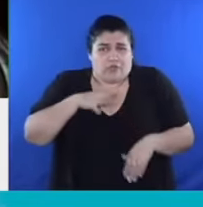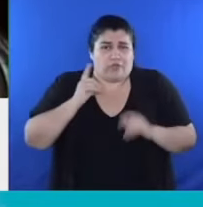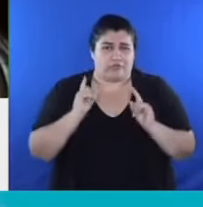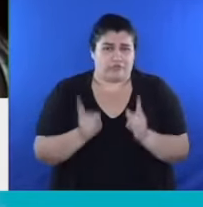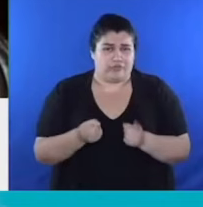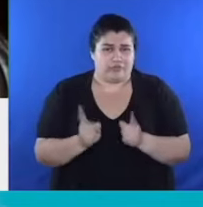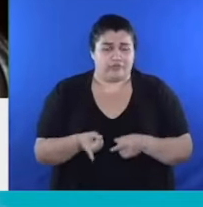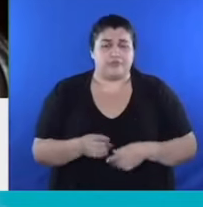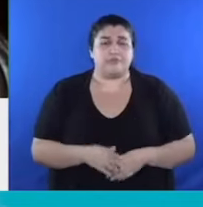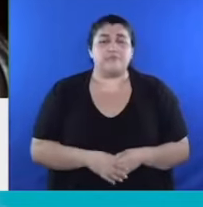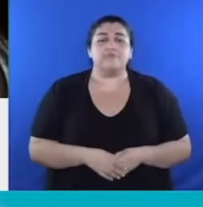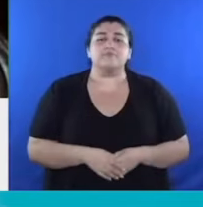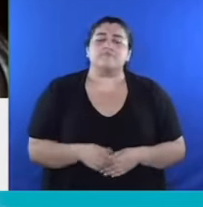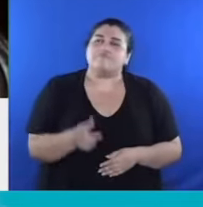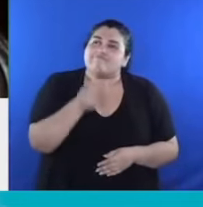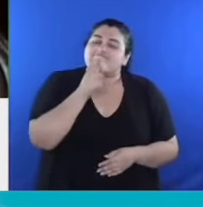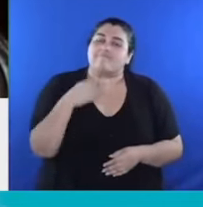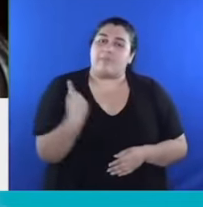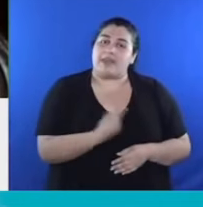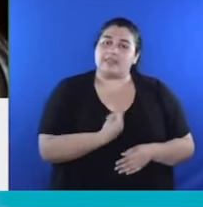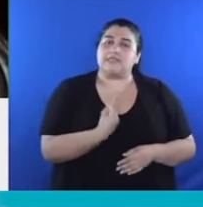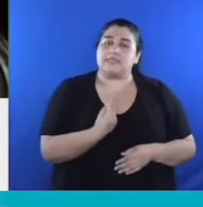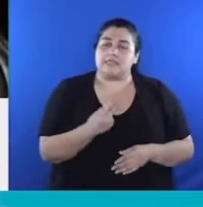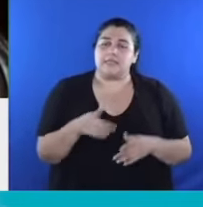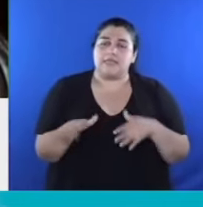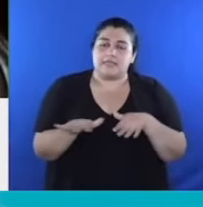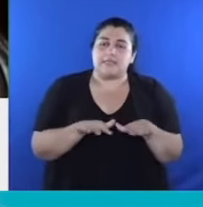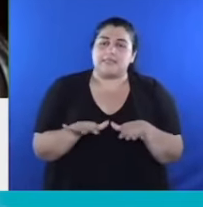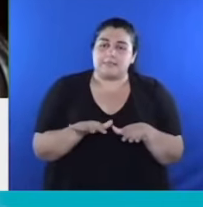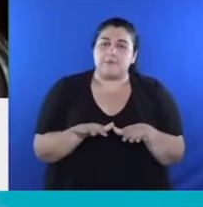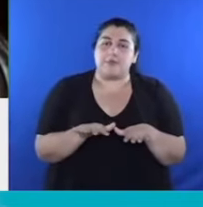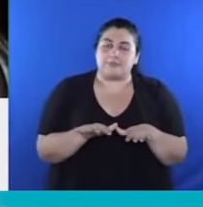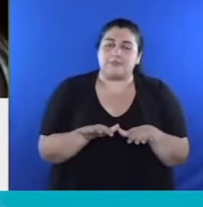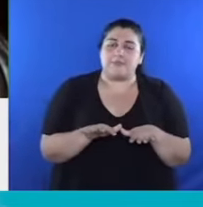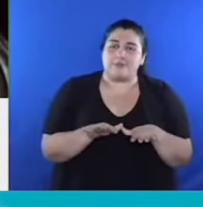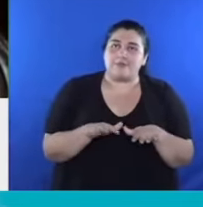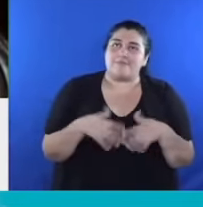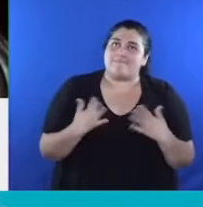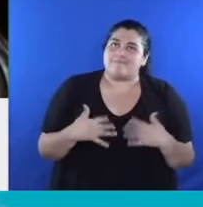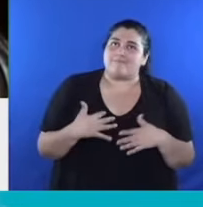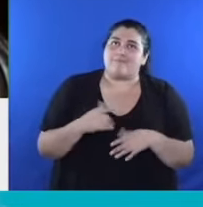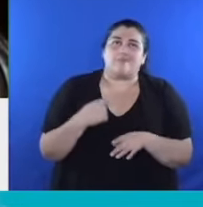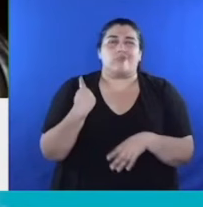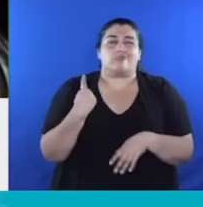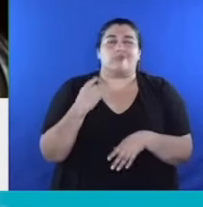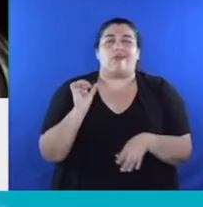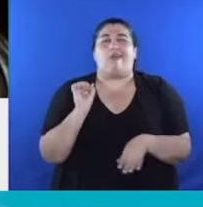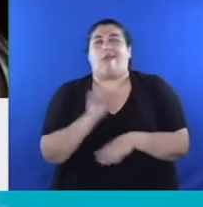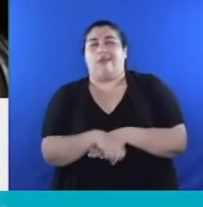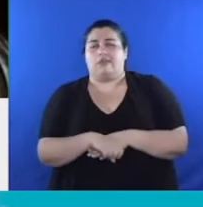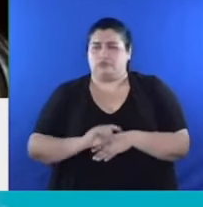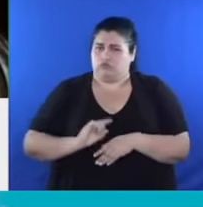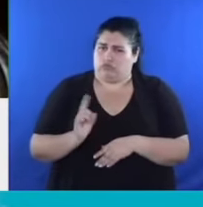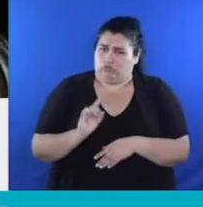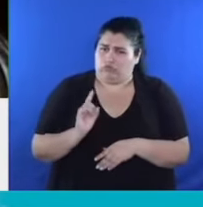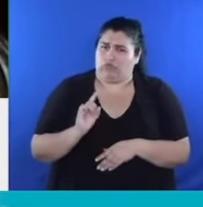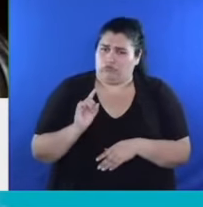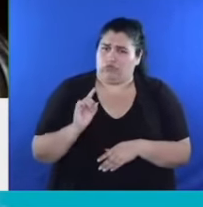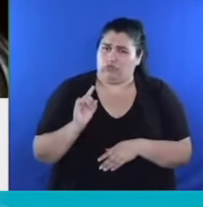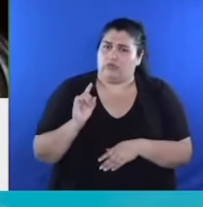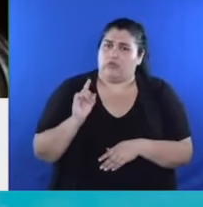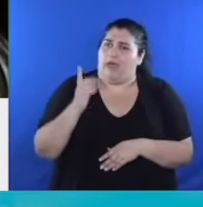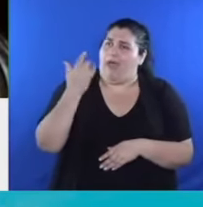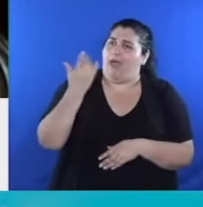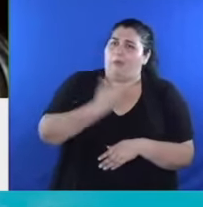porque nos parece que es una situación que no hay que tomarla fuera de contexto. Mientras tenemos un